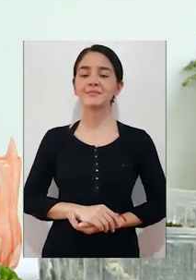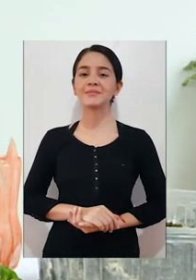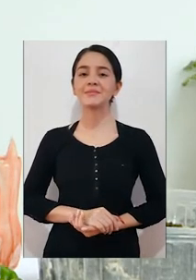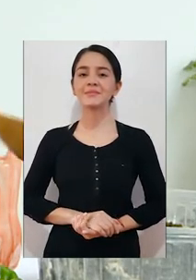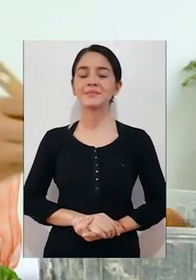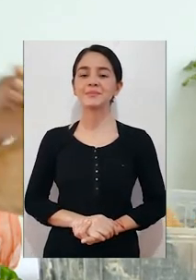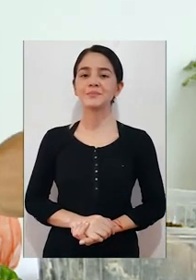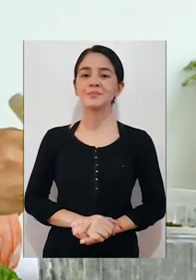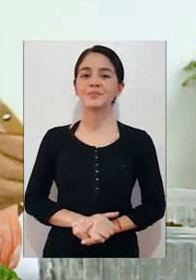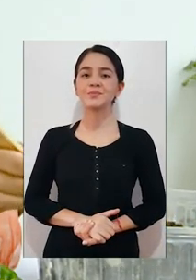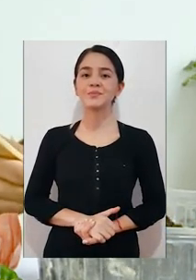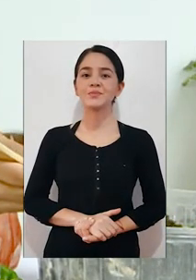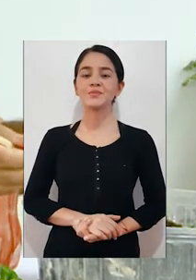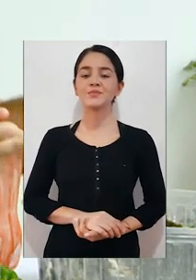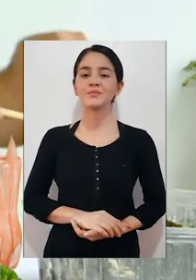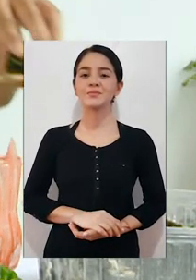desinfectar